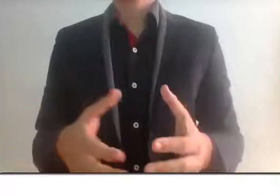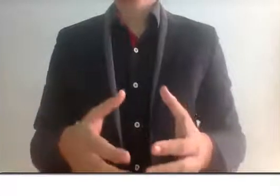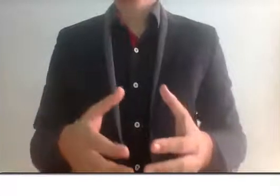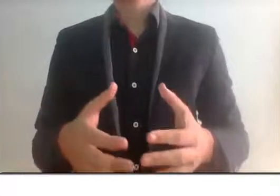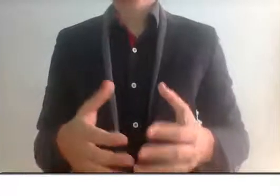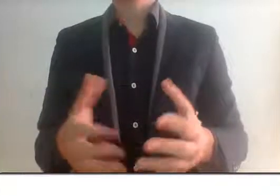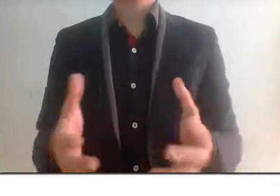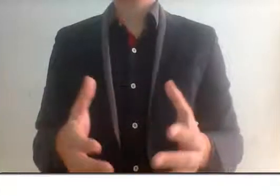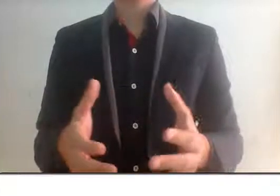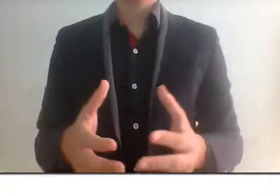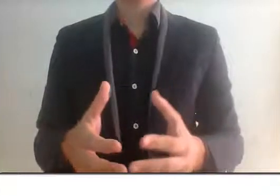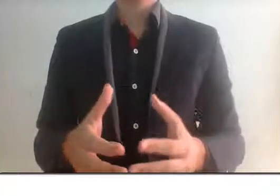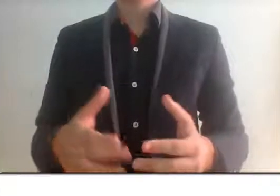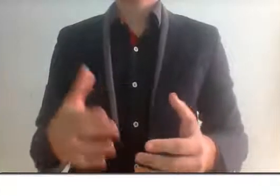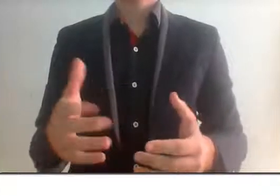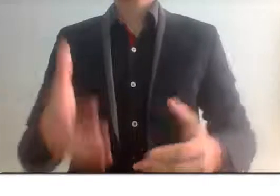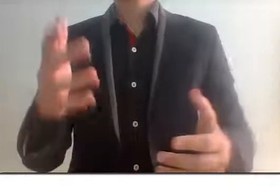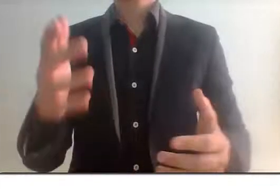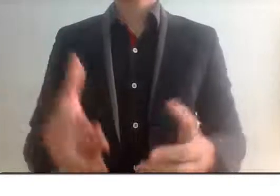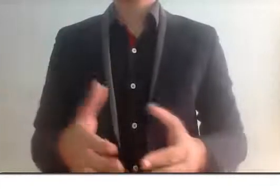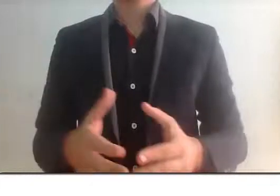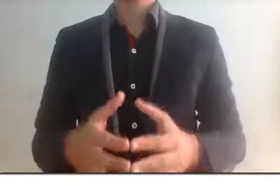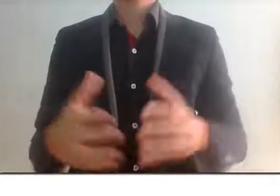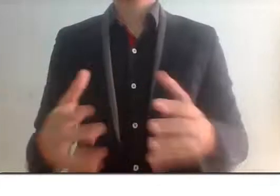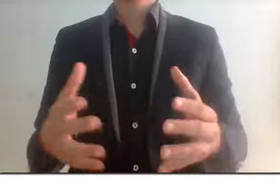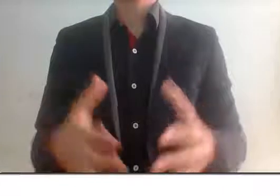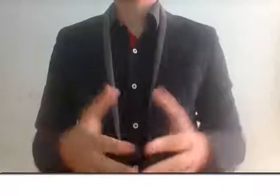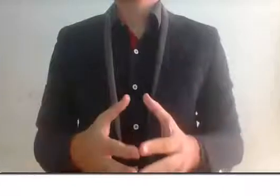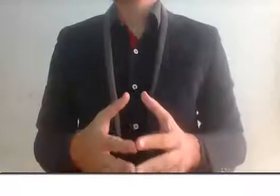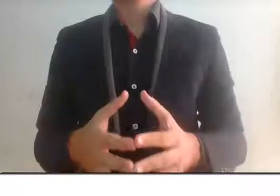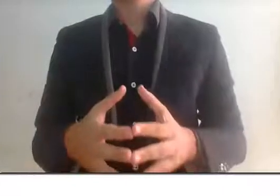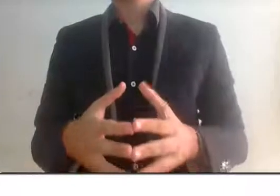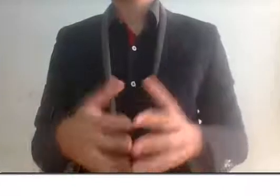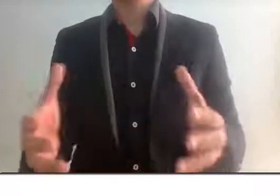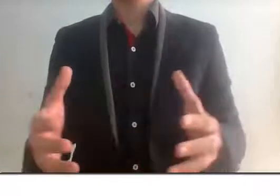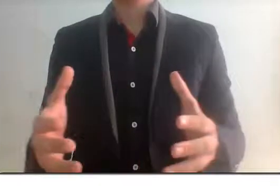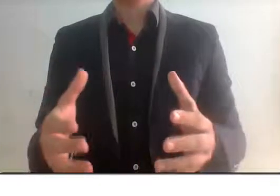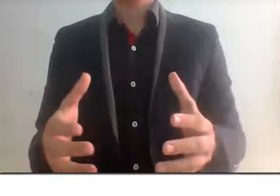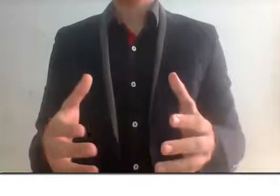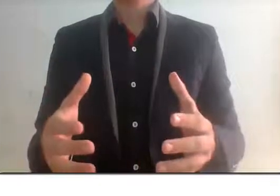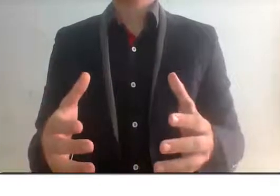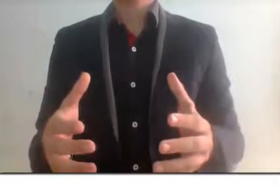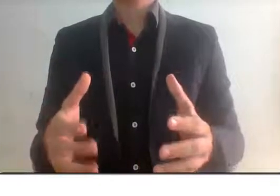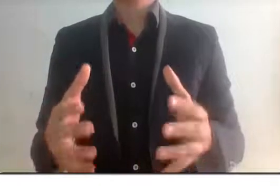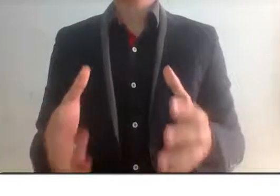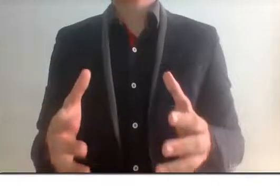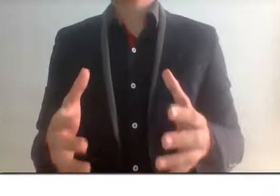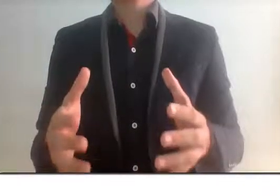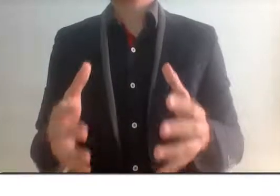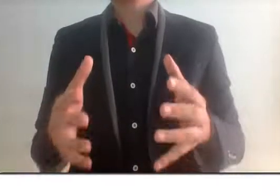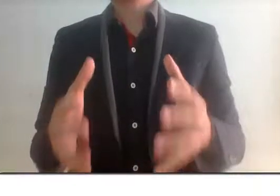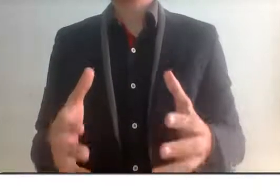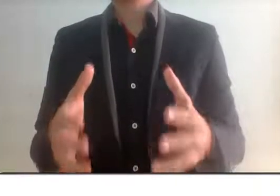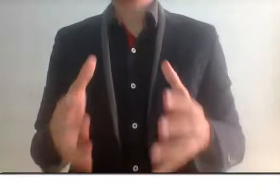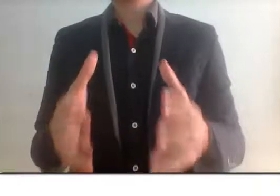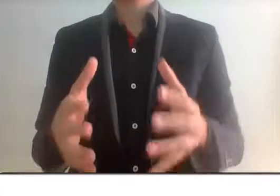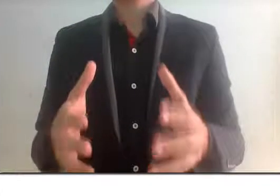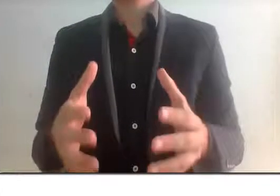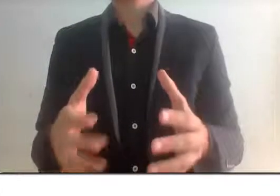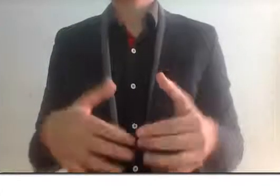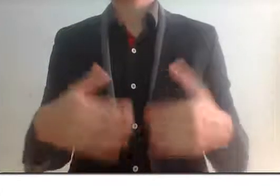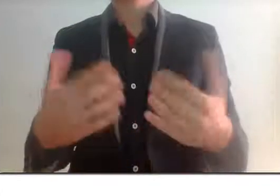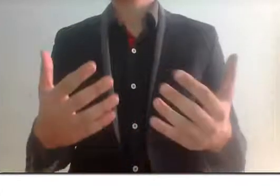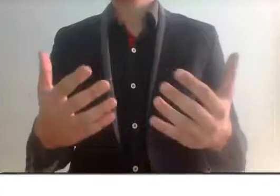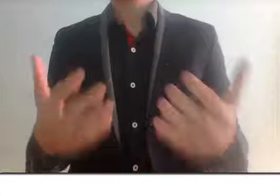personas dicen, no es que los jóvenes pueden estudiar y trabajar a la vez porque yo lo hice, señores, creo que por eso hay edades o